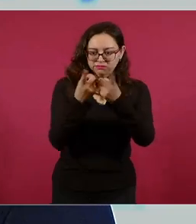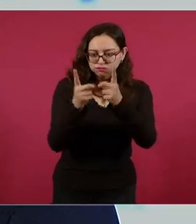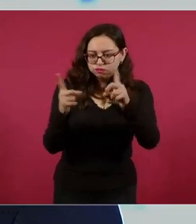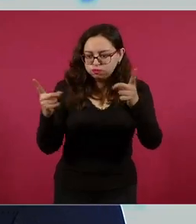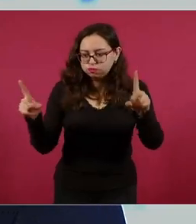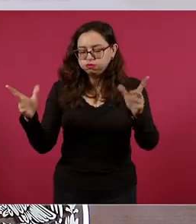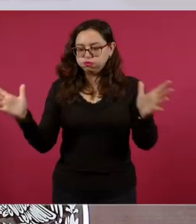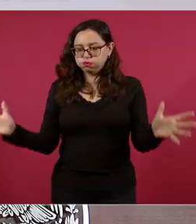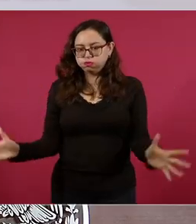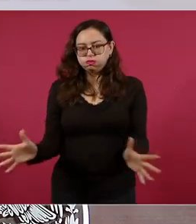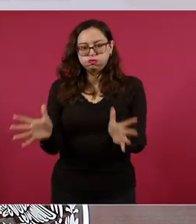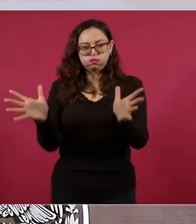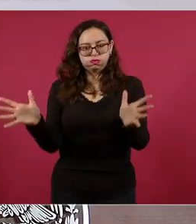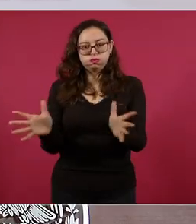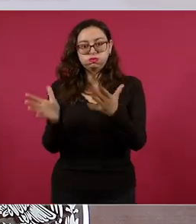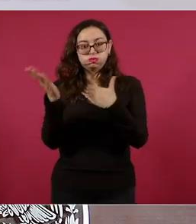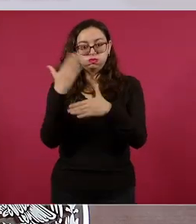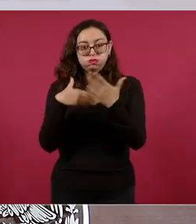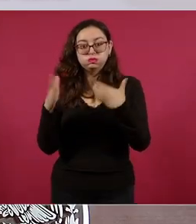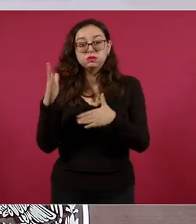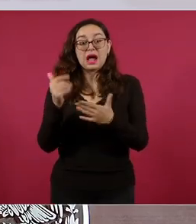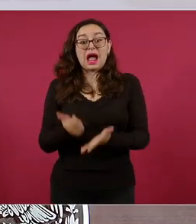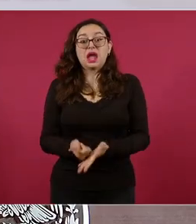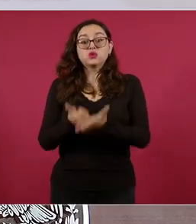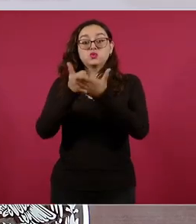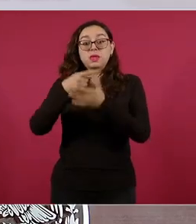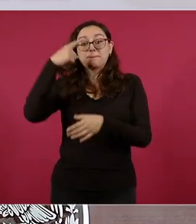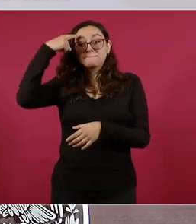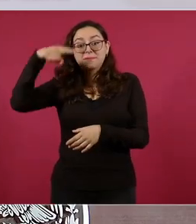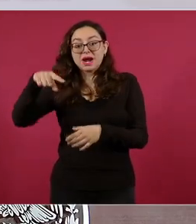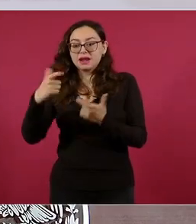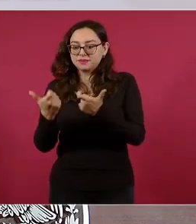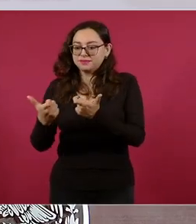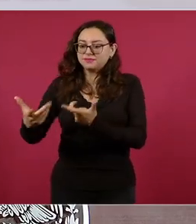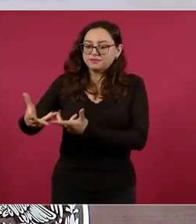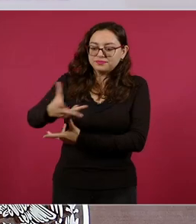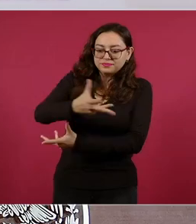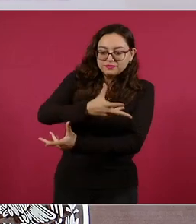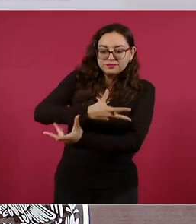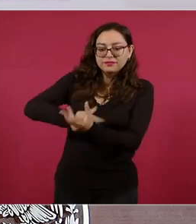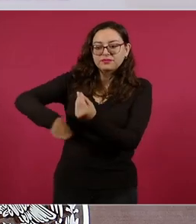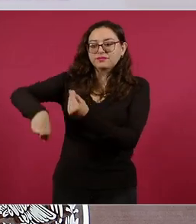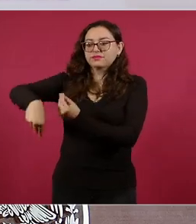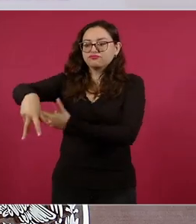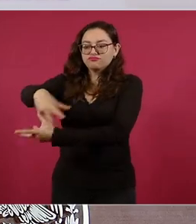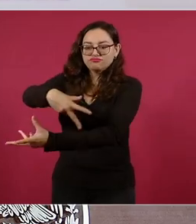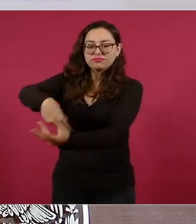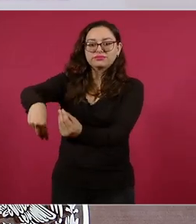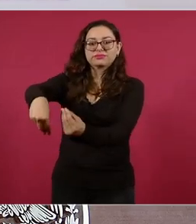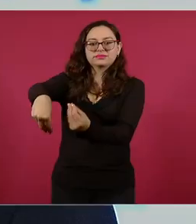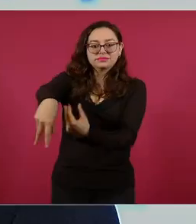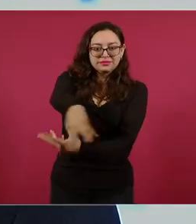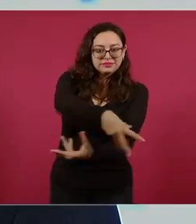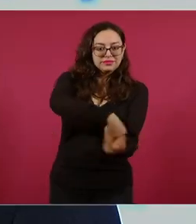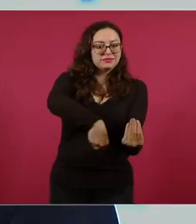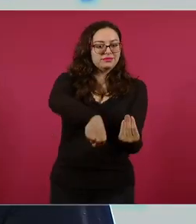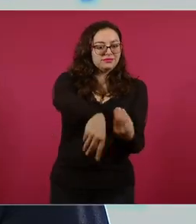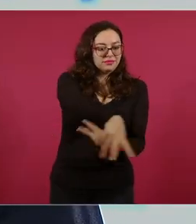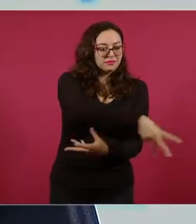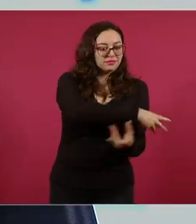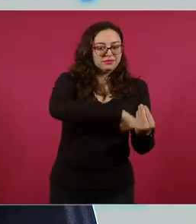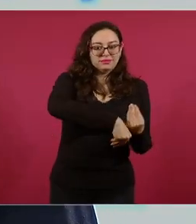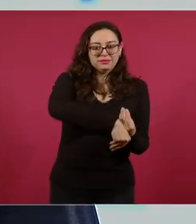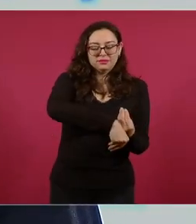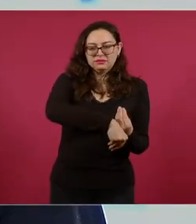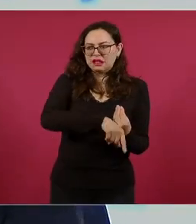regional nos incorpora nuevas regiones a la actividad productiva y son regiones que no